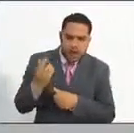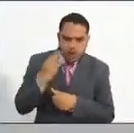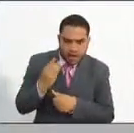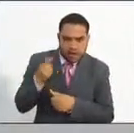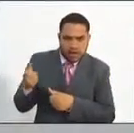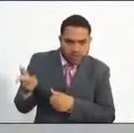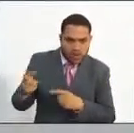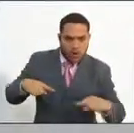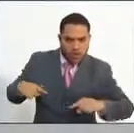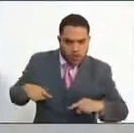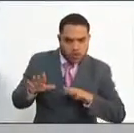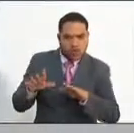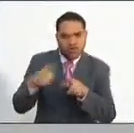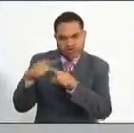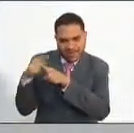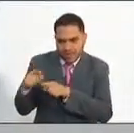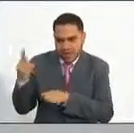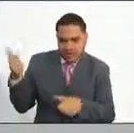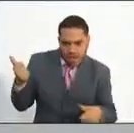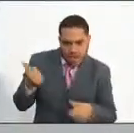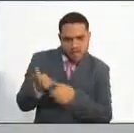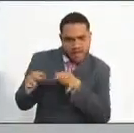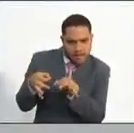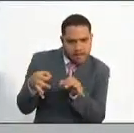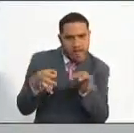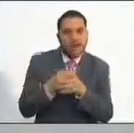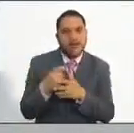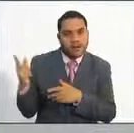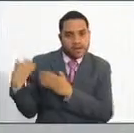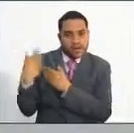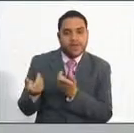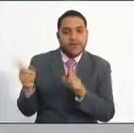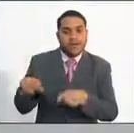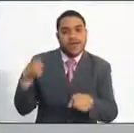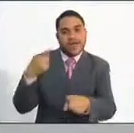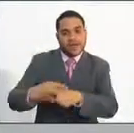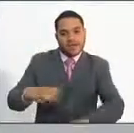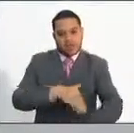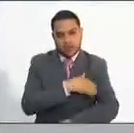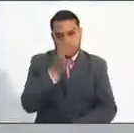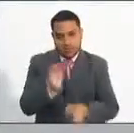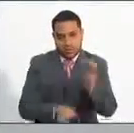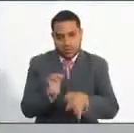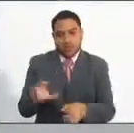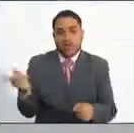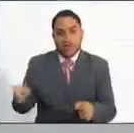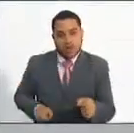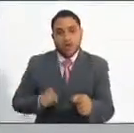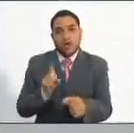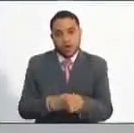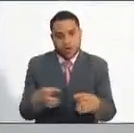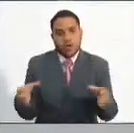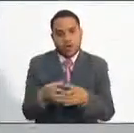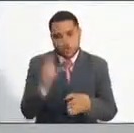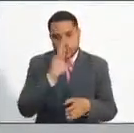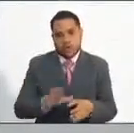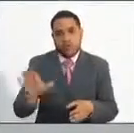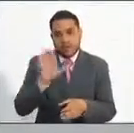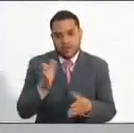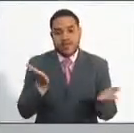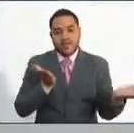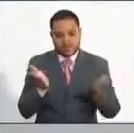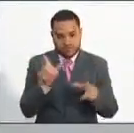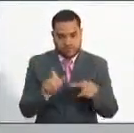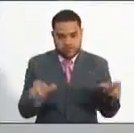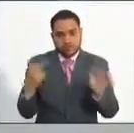Oficina Jurídica de varias entidades. Fue también asesora del ministro de Justicia, ingresó a la Comisión Nacional del Servicio Civil en el año 2008 y